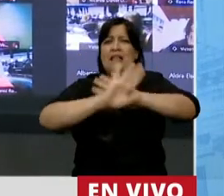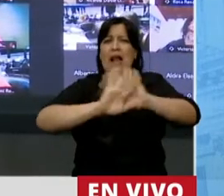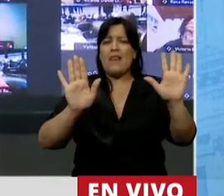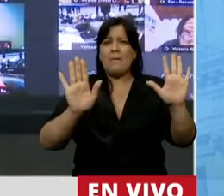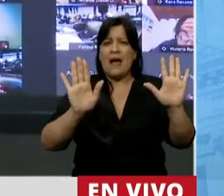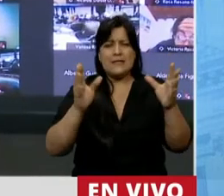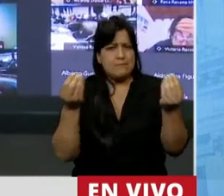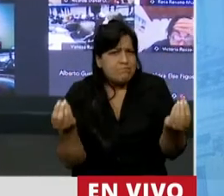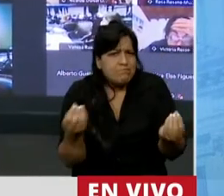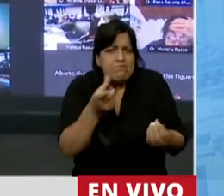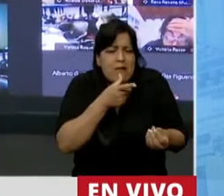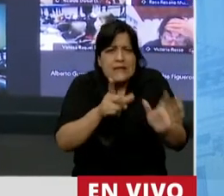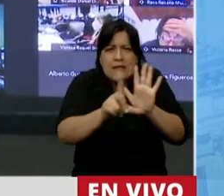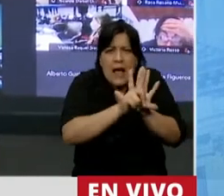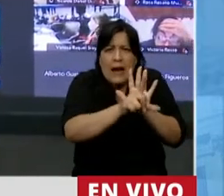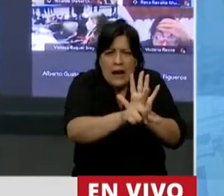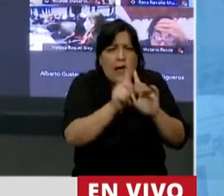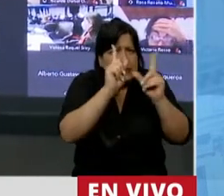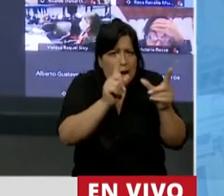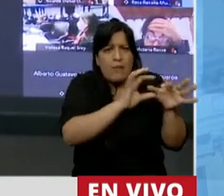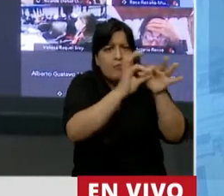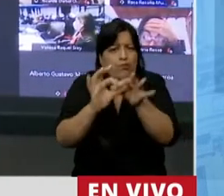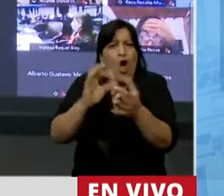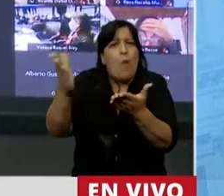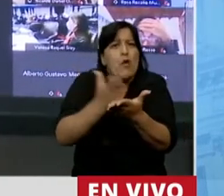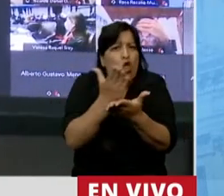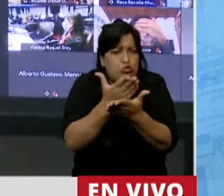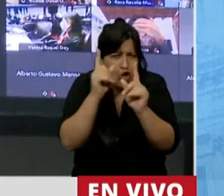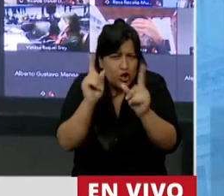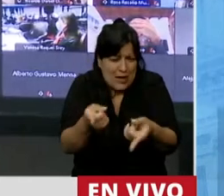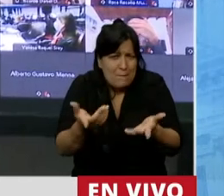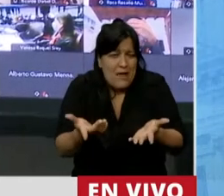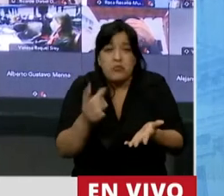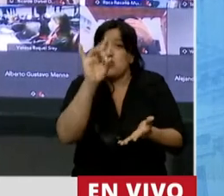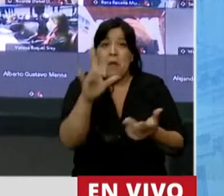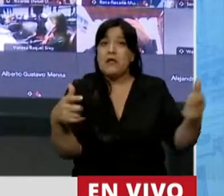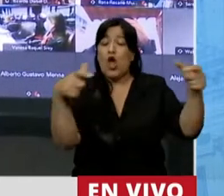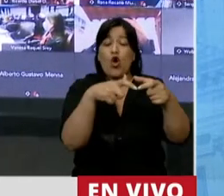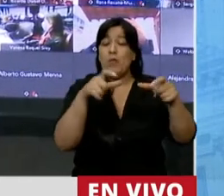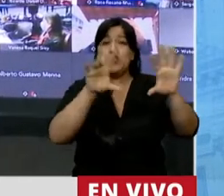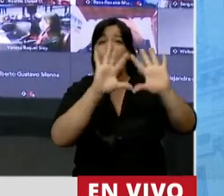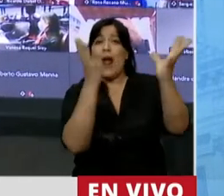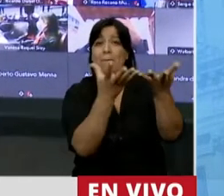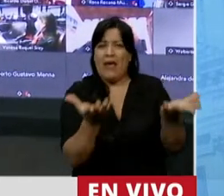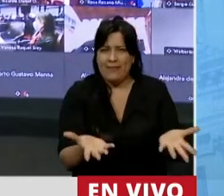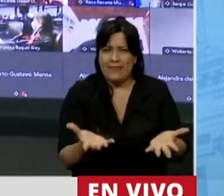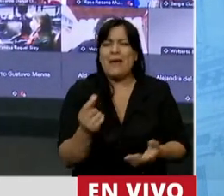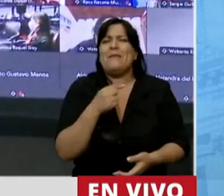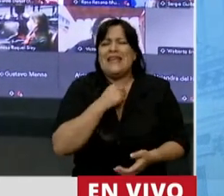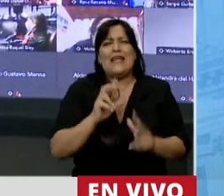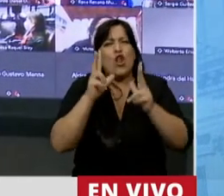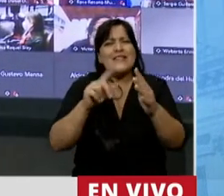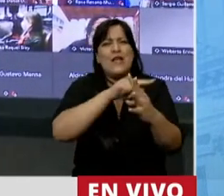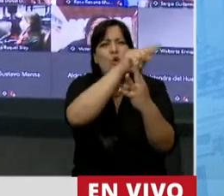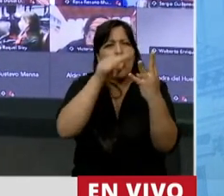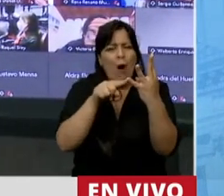como si esta ley no fuera a afectar a la producción en nuestro país. Y quiero señalar cuatro aspectos